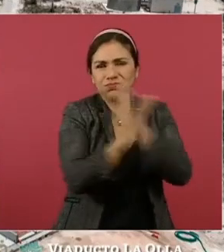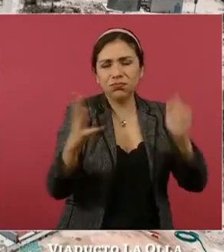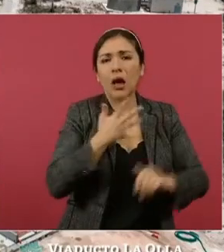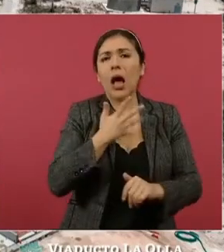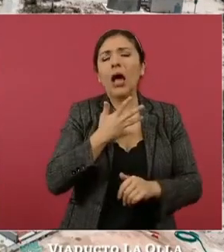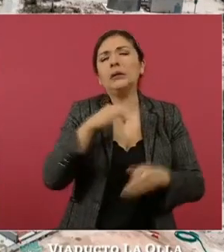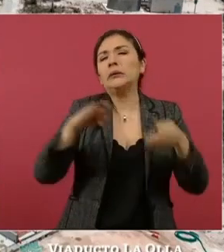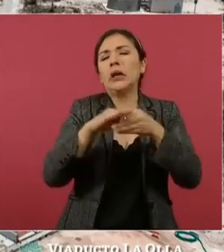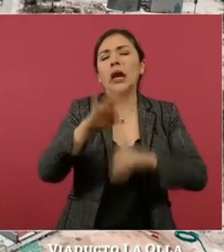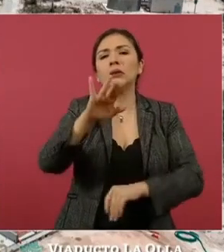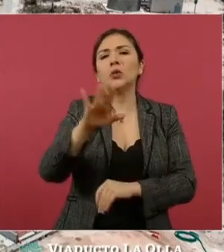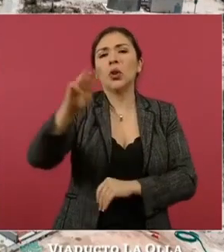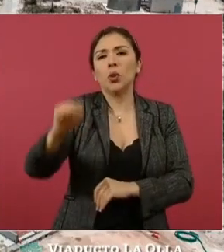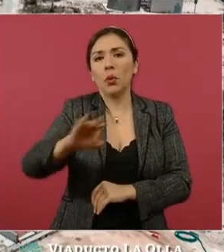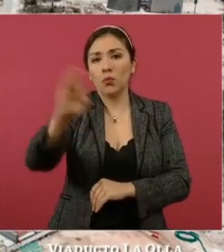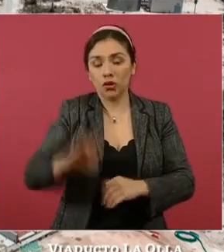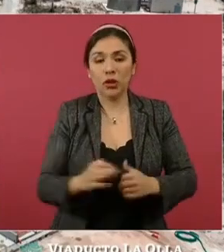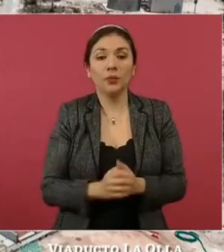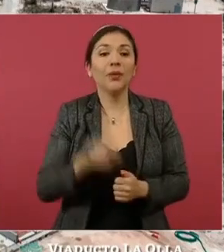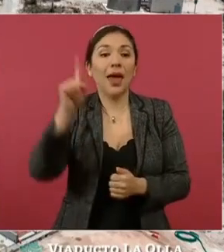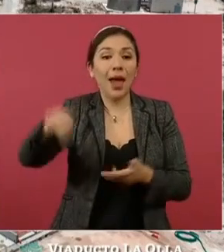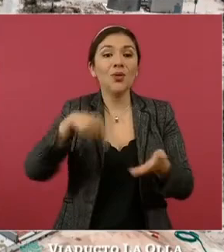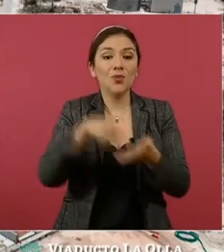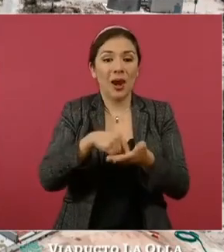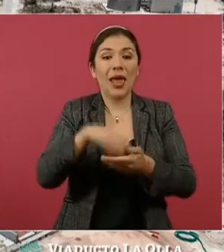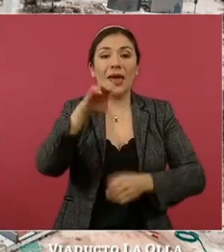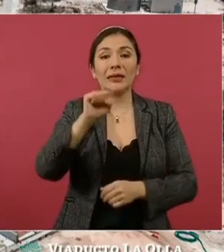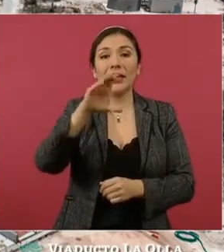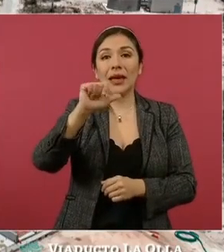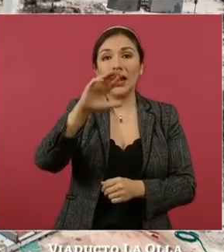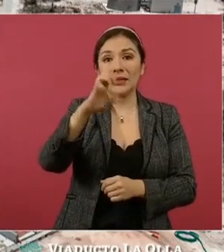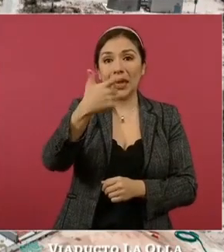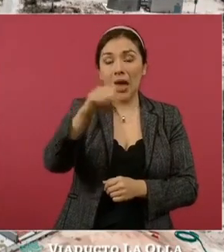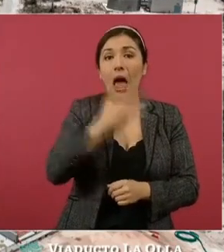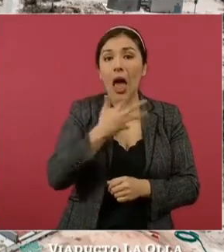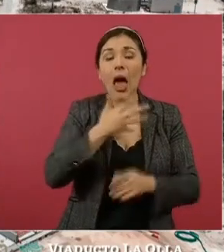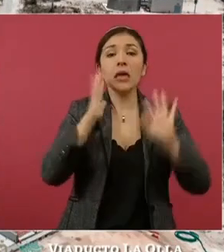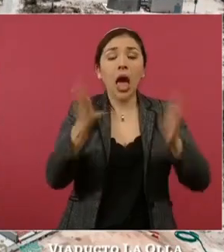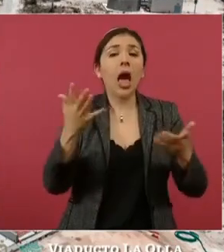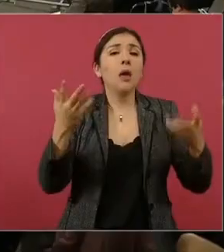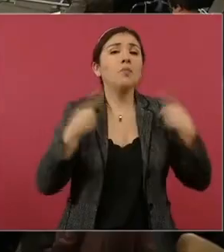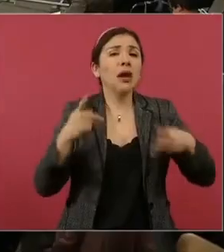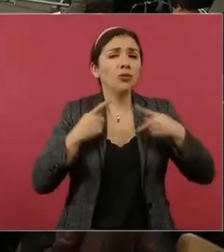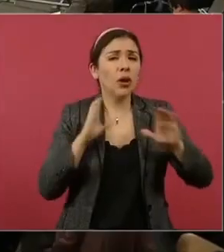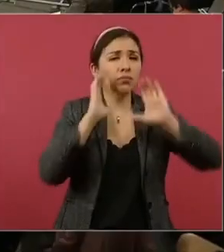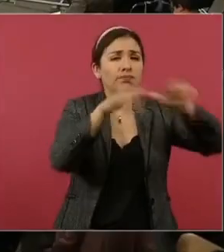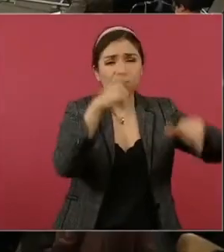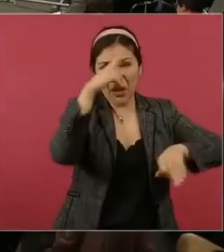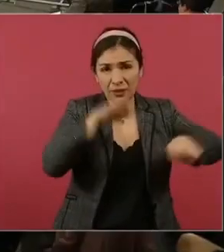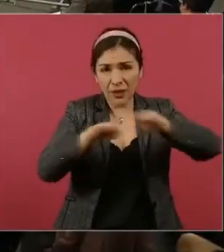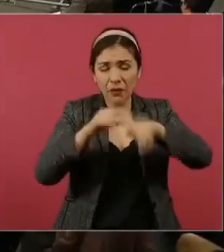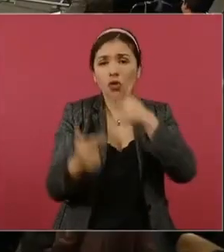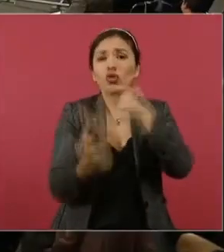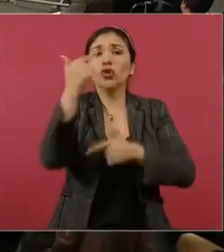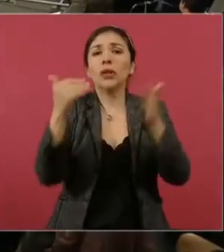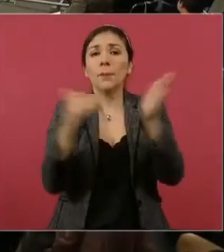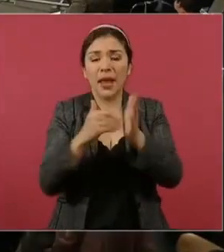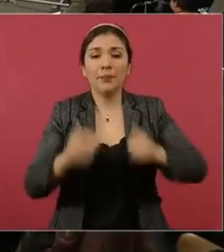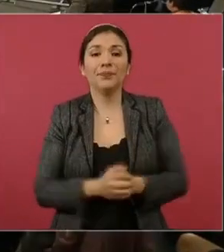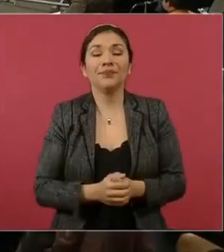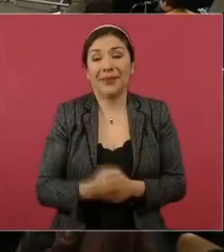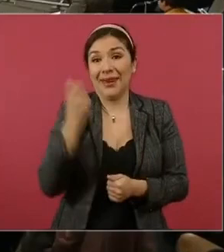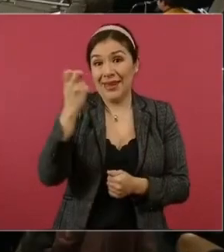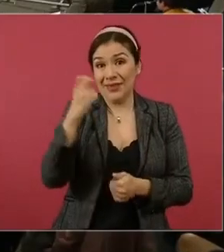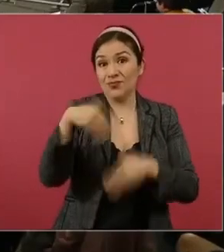ciento. La obra del Tren Maya en Escarcega, Calquini, ha generado 12 mil empleos. En el tramo 2, muy pronto los